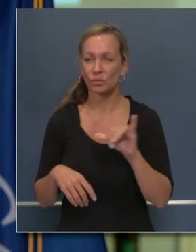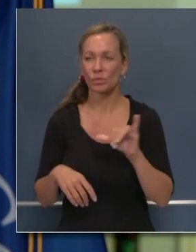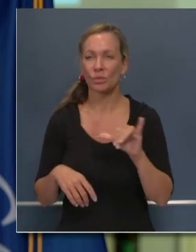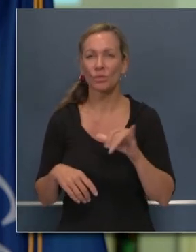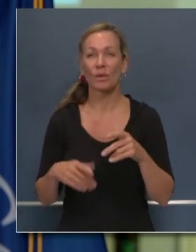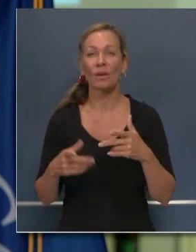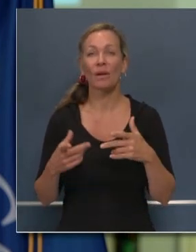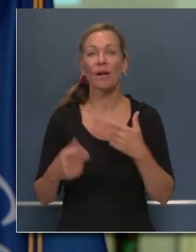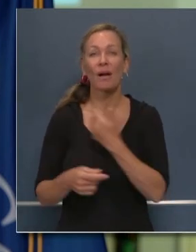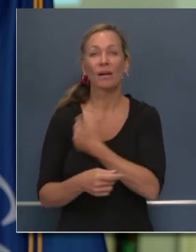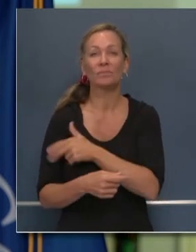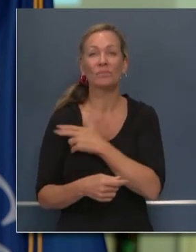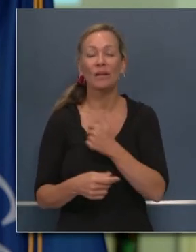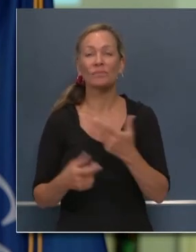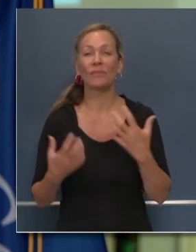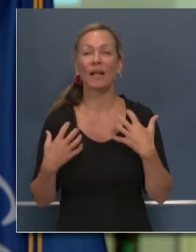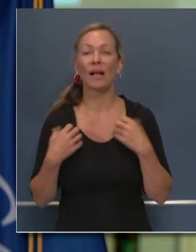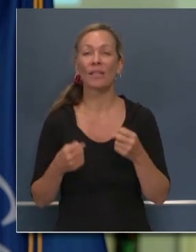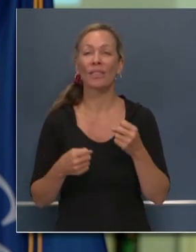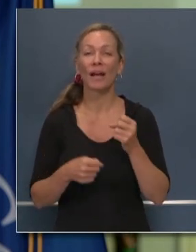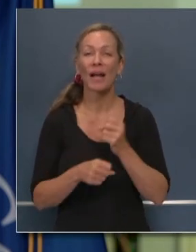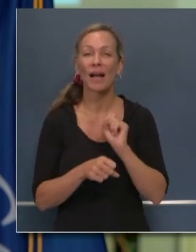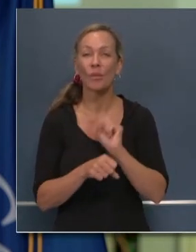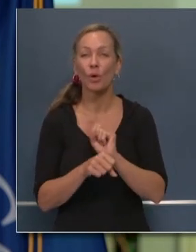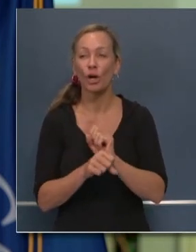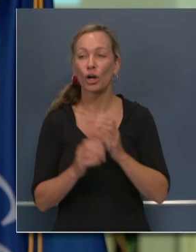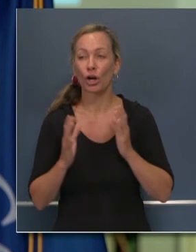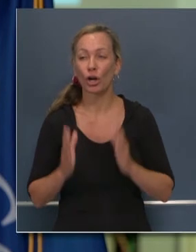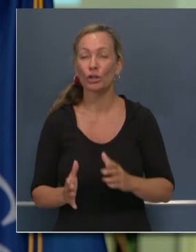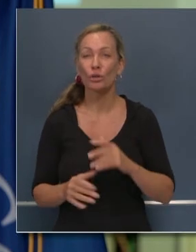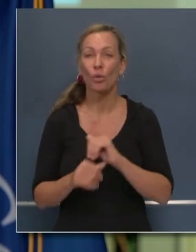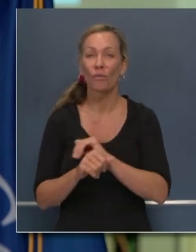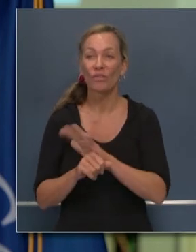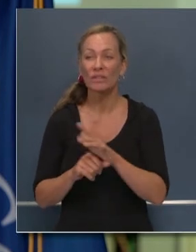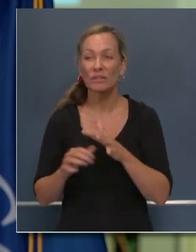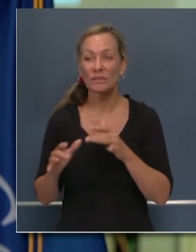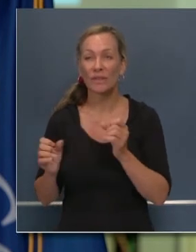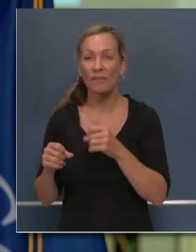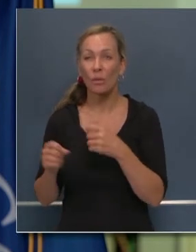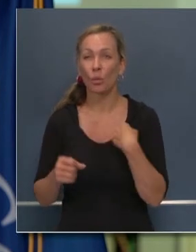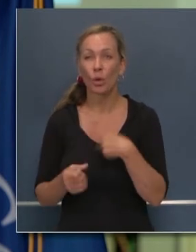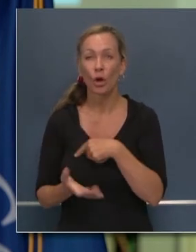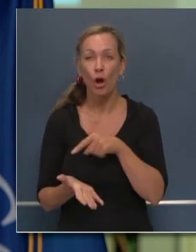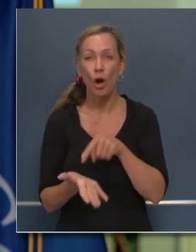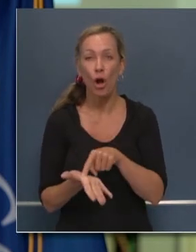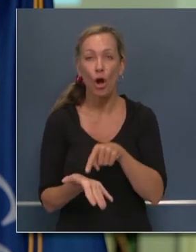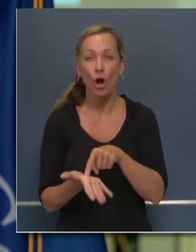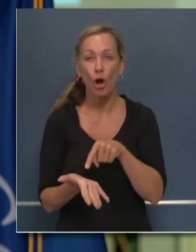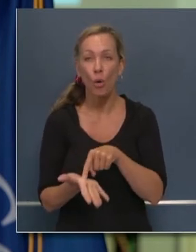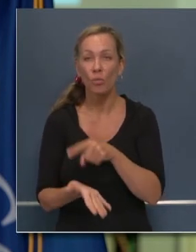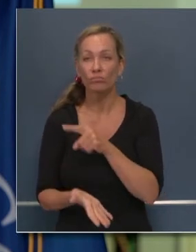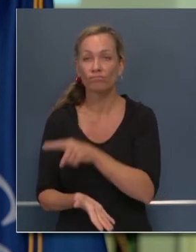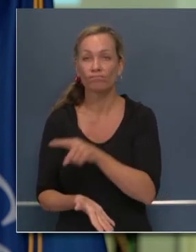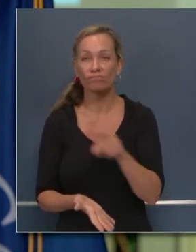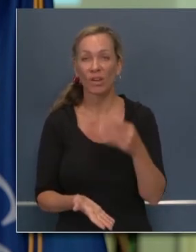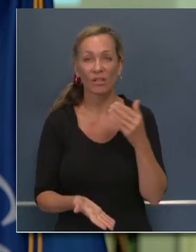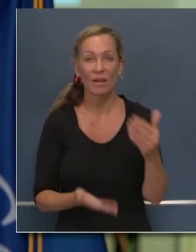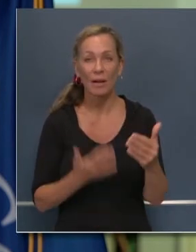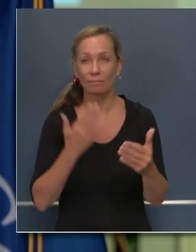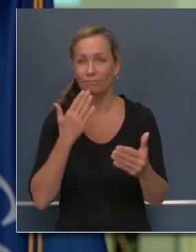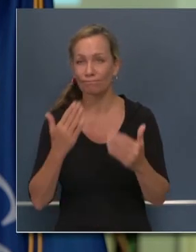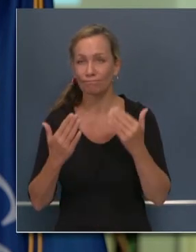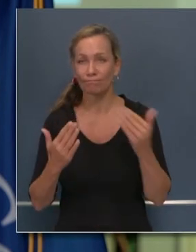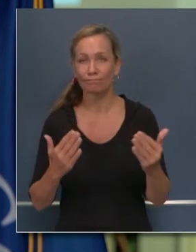oficiales de cuidado de la salud para ayudar a mitigar esta enfermedad. Les debemos a ellos gran gratitud y